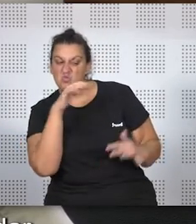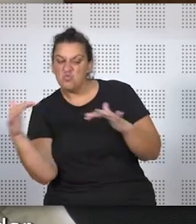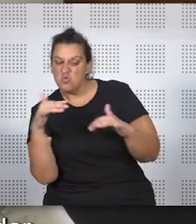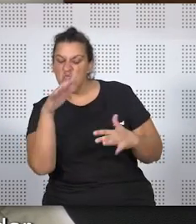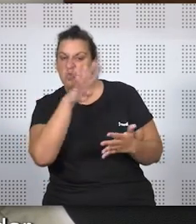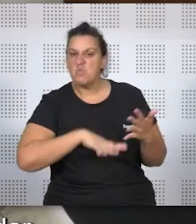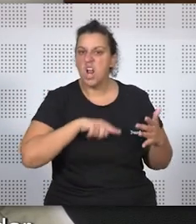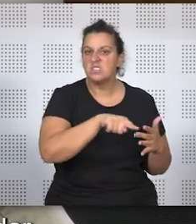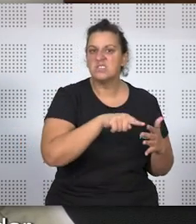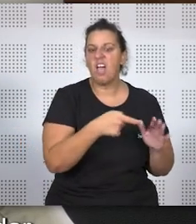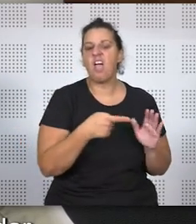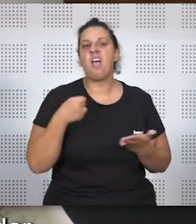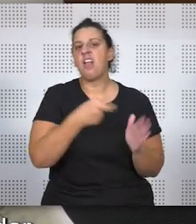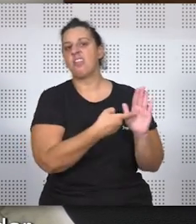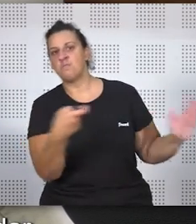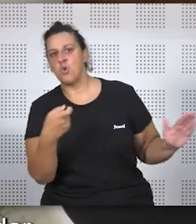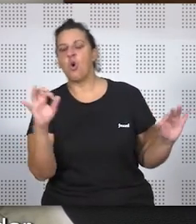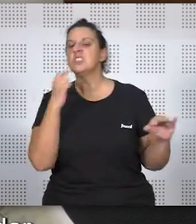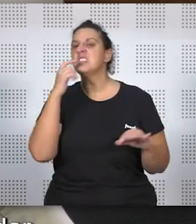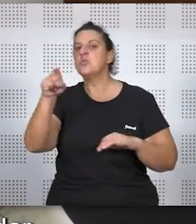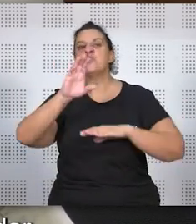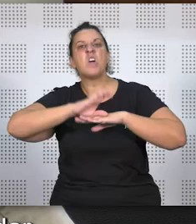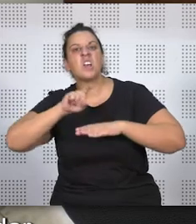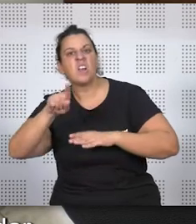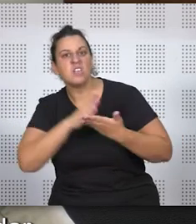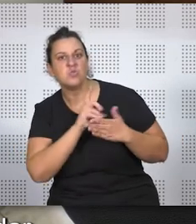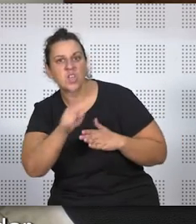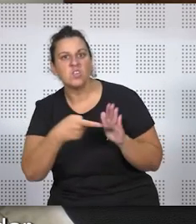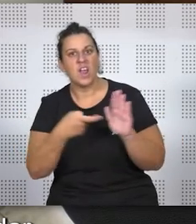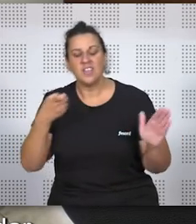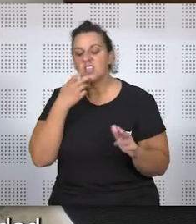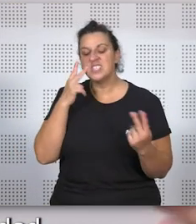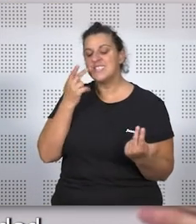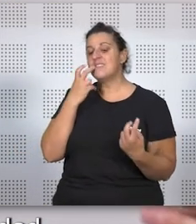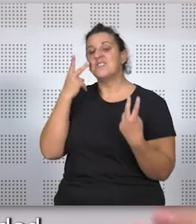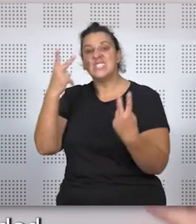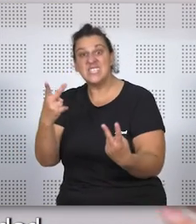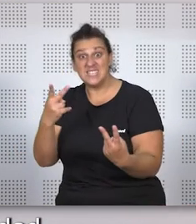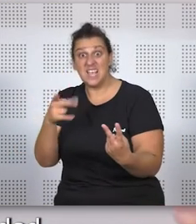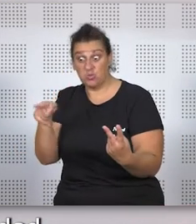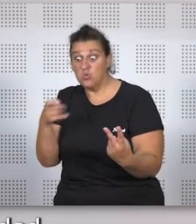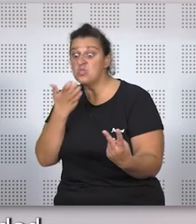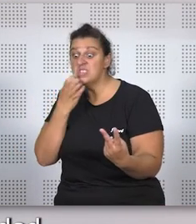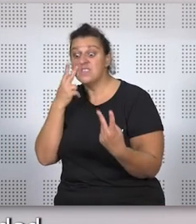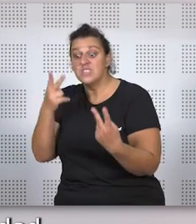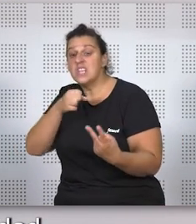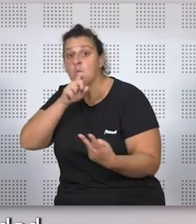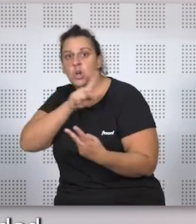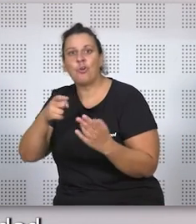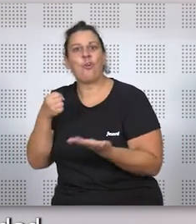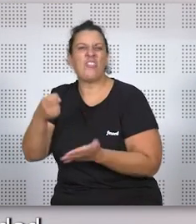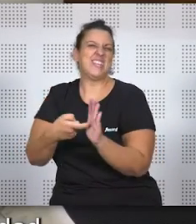desheredo, o como no estudies no sé qué carrera, te voy a desheredar, o si no vas a ver a los abuelos y tal. Yo no he tenido ningún caso de esto. Realmente,